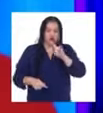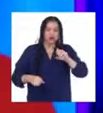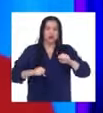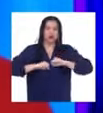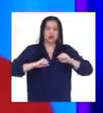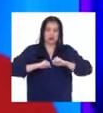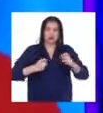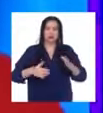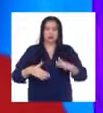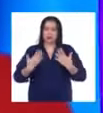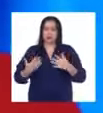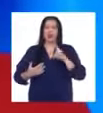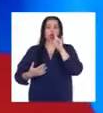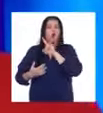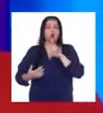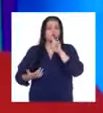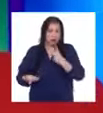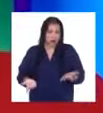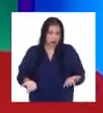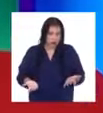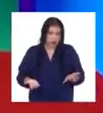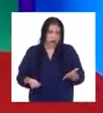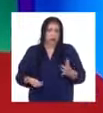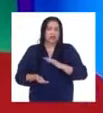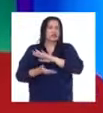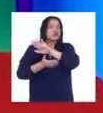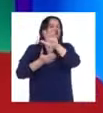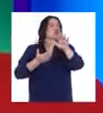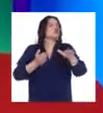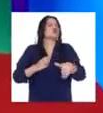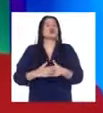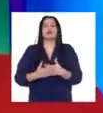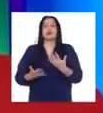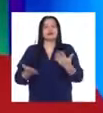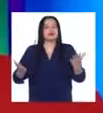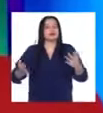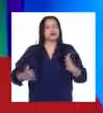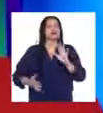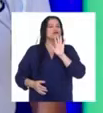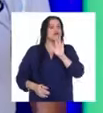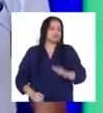sino se puede utilizar en la vida en la vida